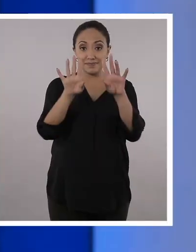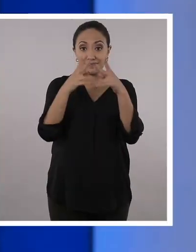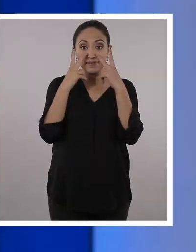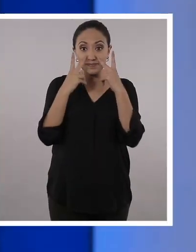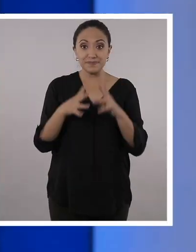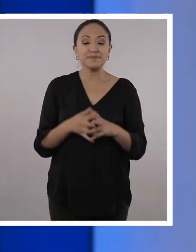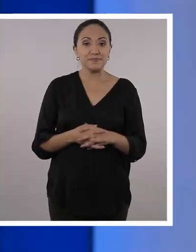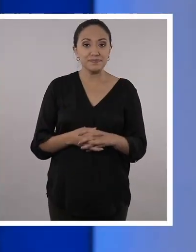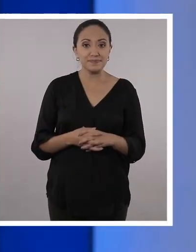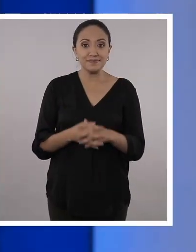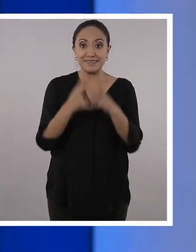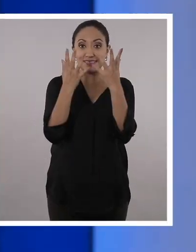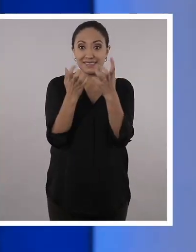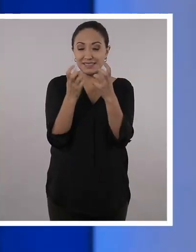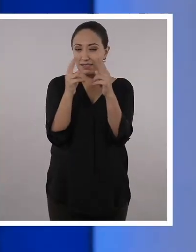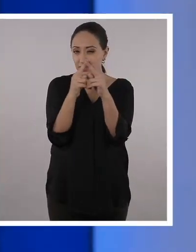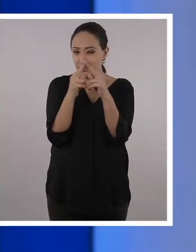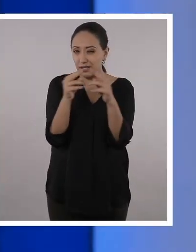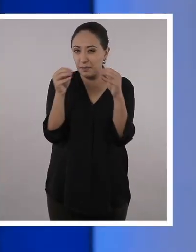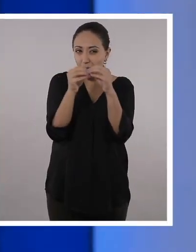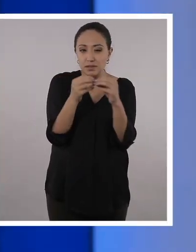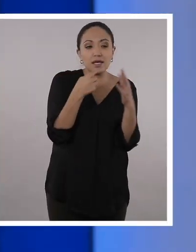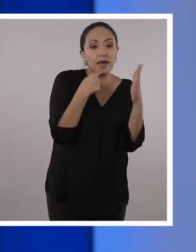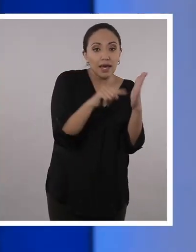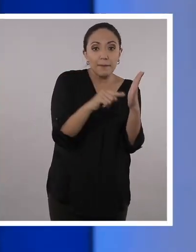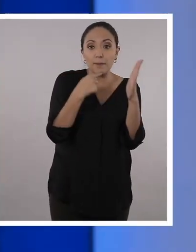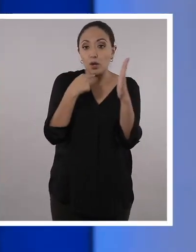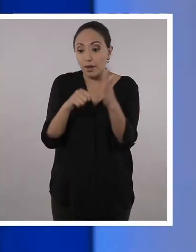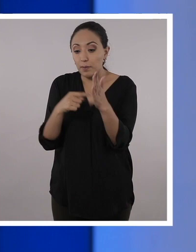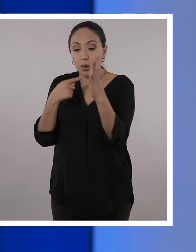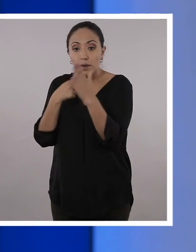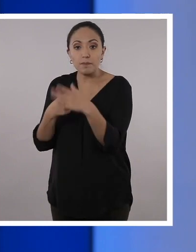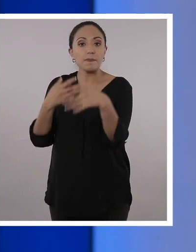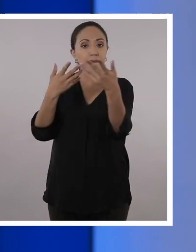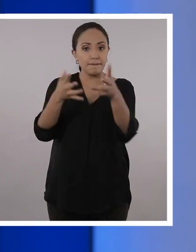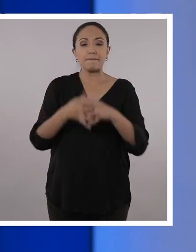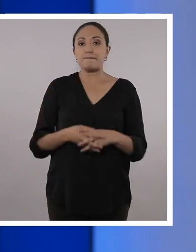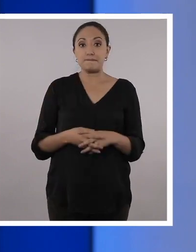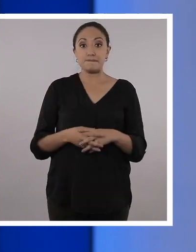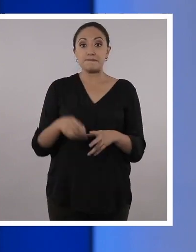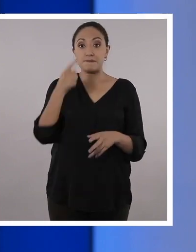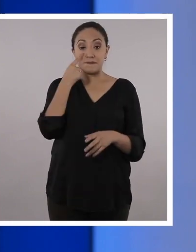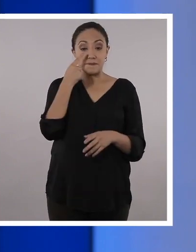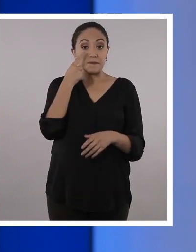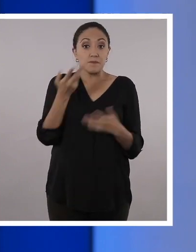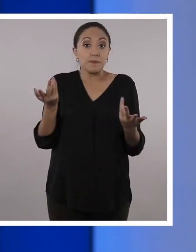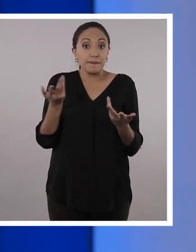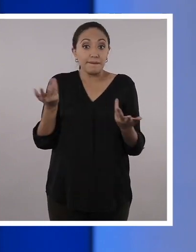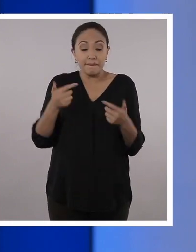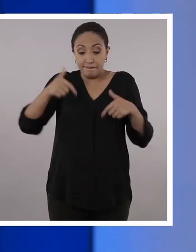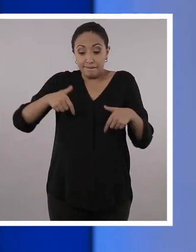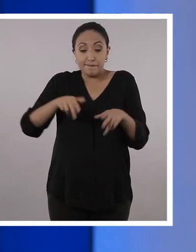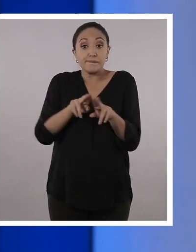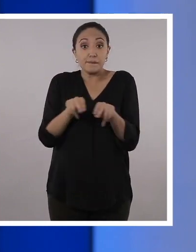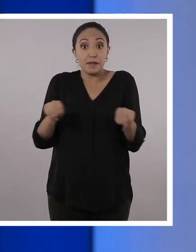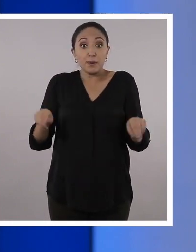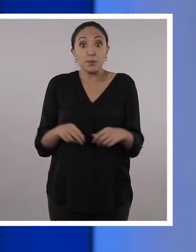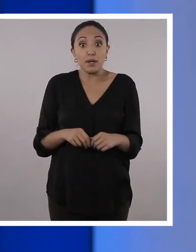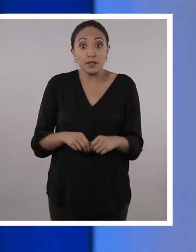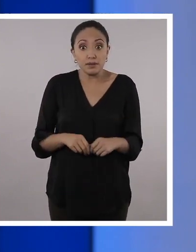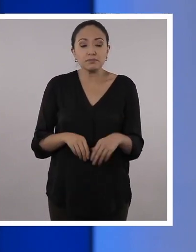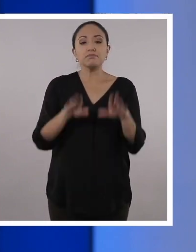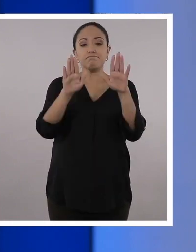Chicos y chicas, ¿quieren conocer otros ejemplos de convección? Por ejemplo, este fenómeno también sucede en nuestra